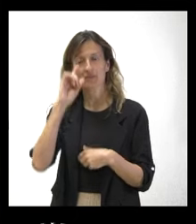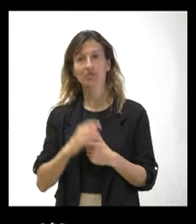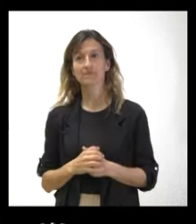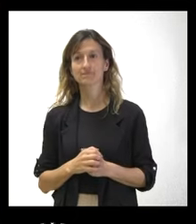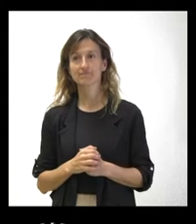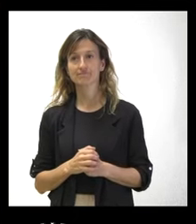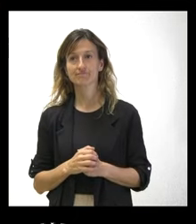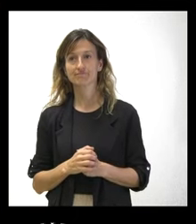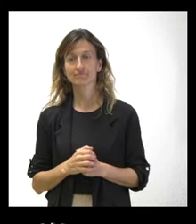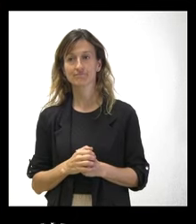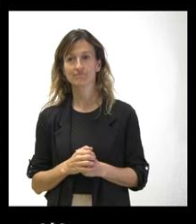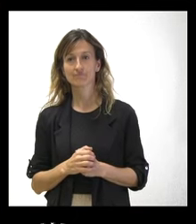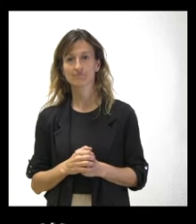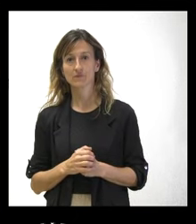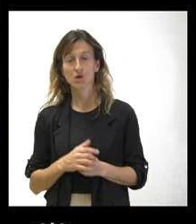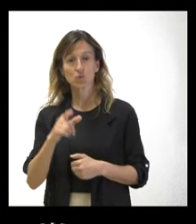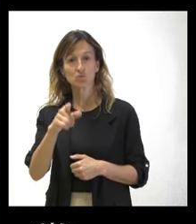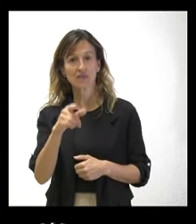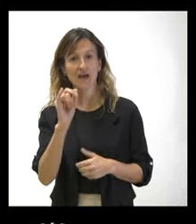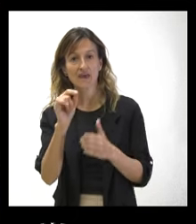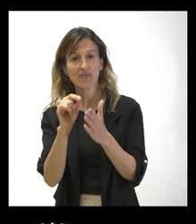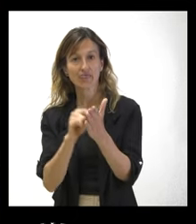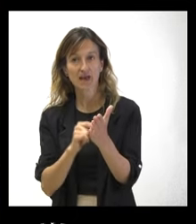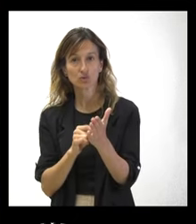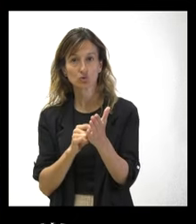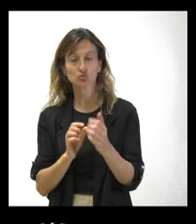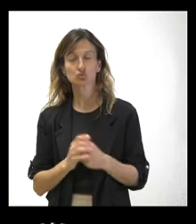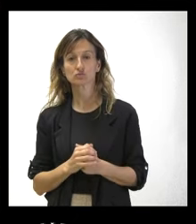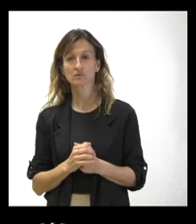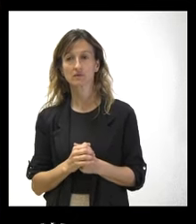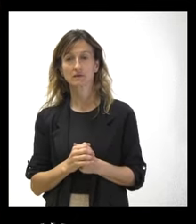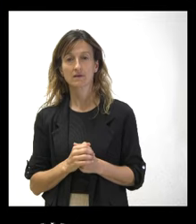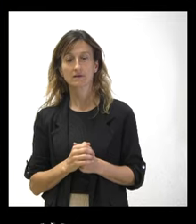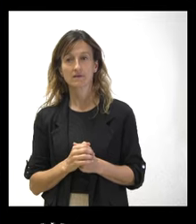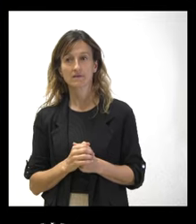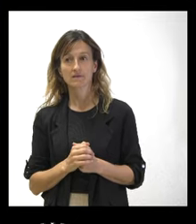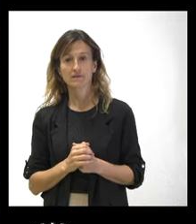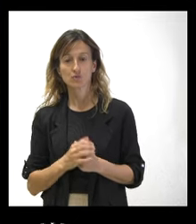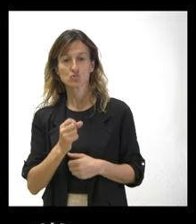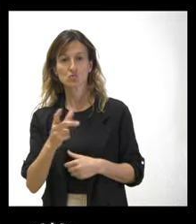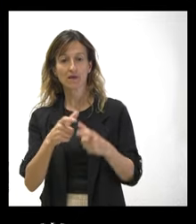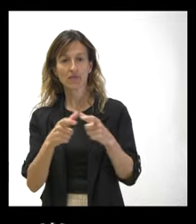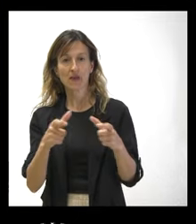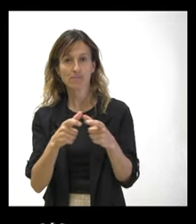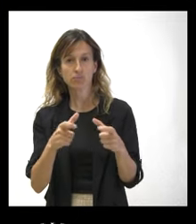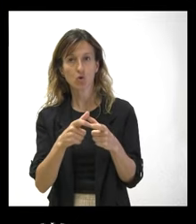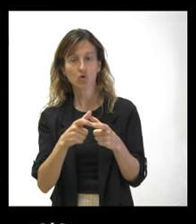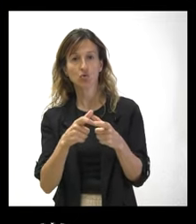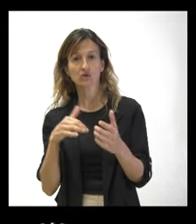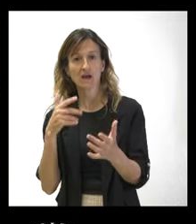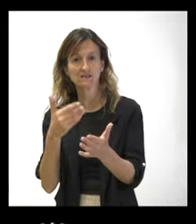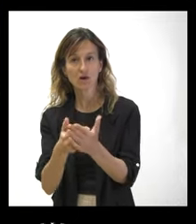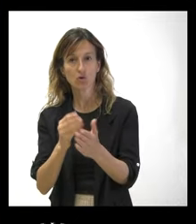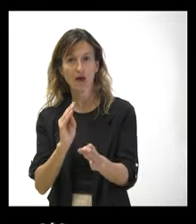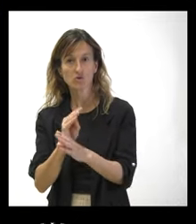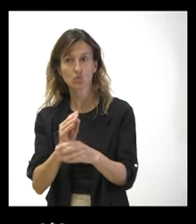Por un lado, gustaría, yo no sé si disponen de datos respecto a las cifras que nos han dado del número de abonos que se han facilitado hasta ahora con esta ayuda,